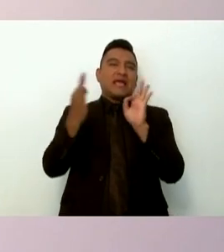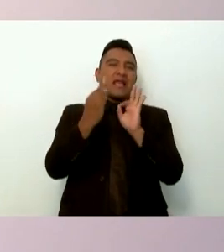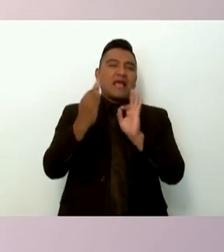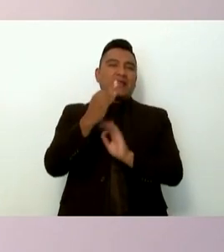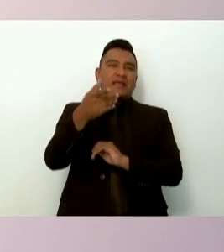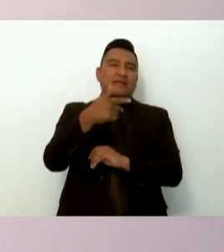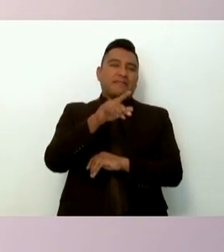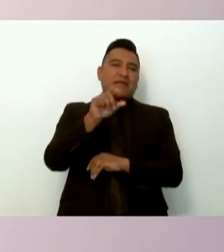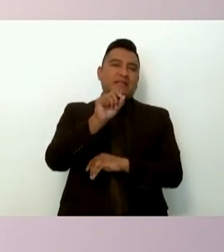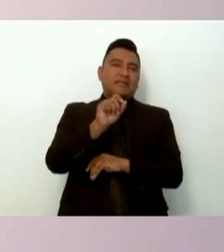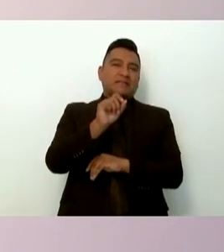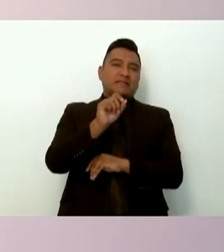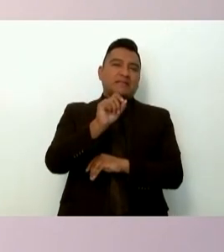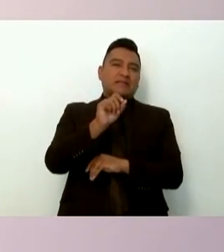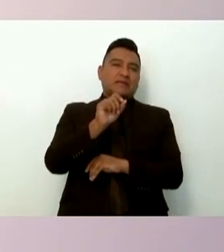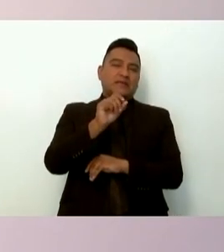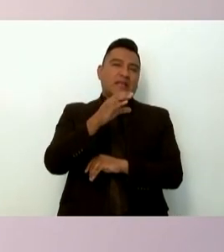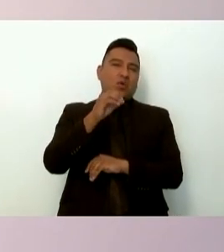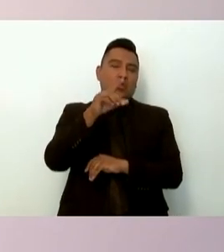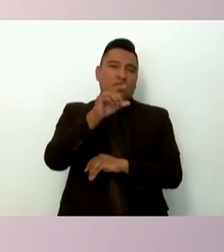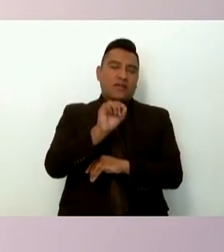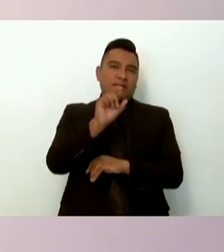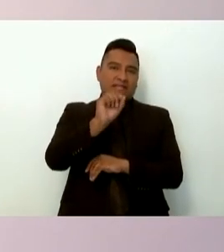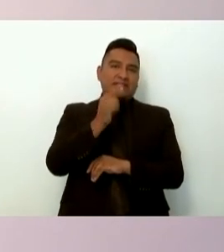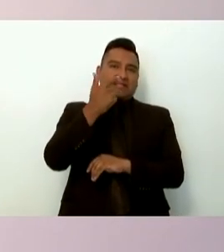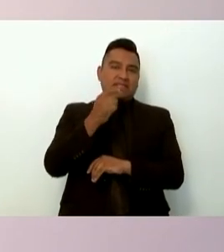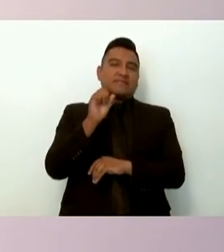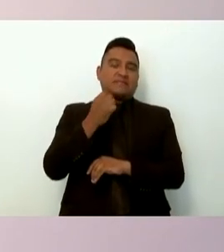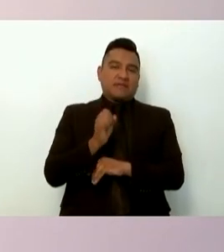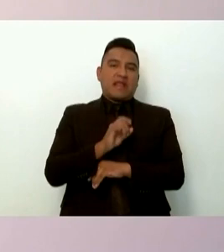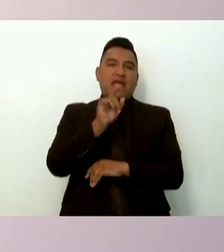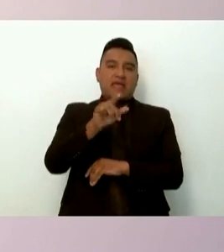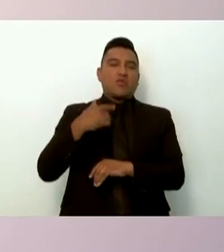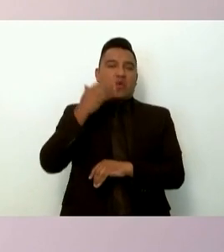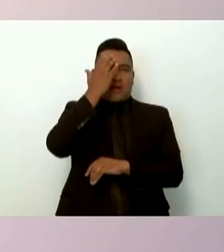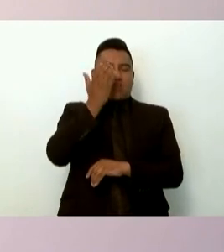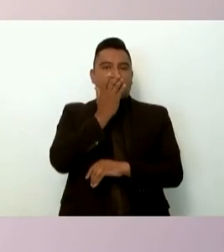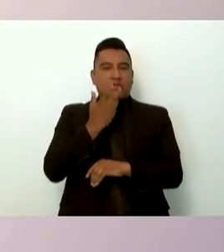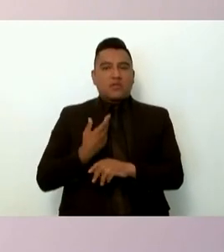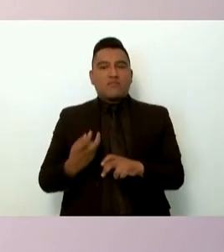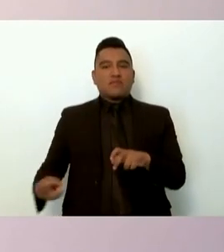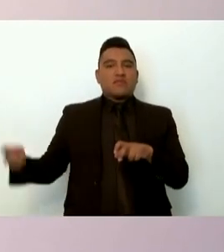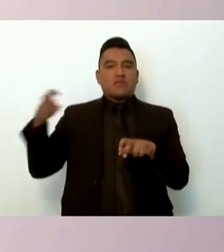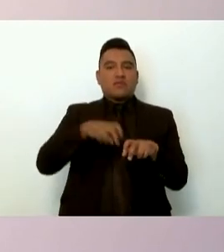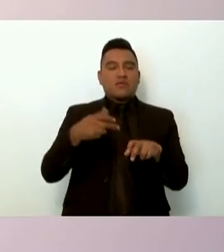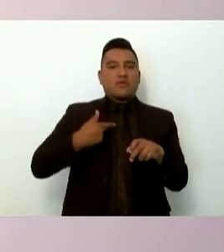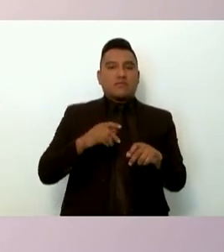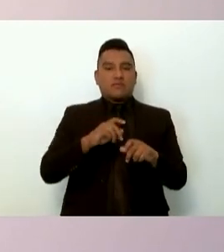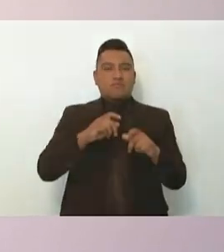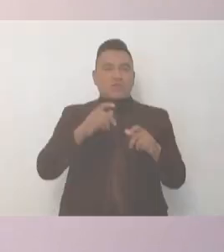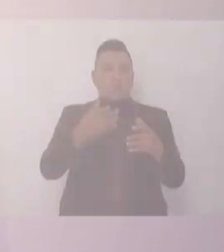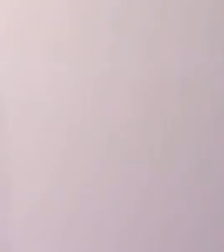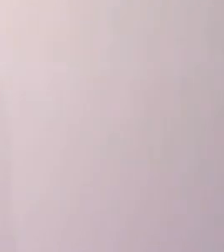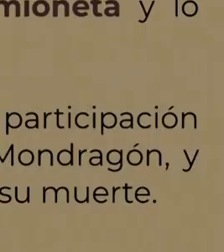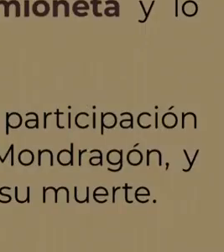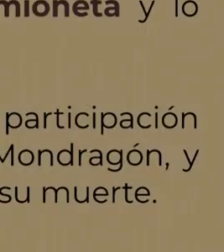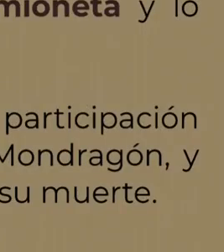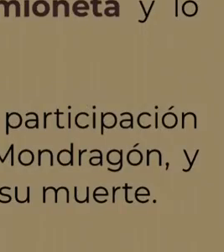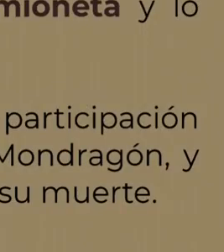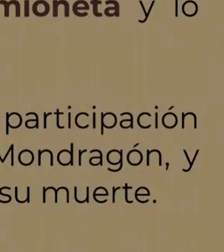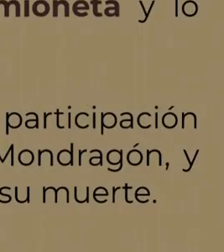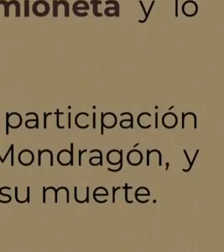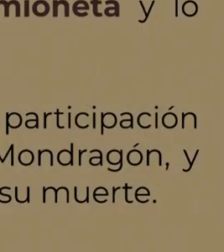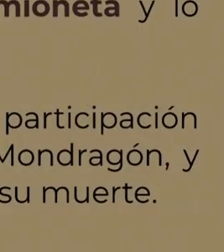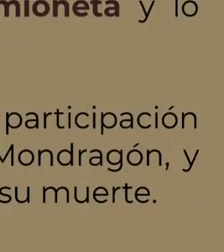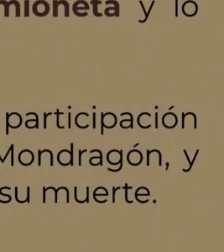27 de septiembre, y donde testigos declararon que lo llevaron a una camioneta y lo se metieron en el camino de terracería, y que miembros de